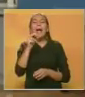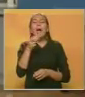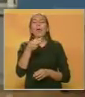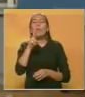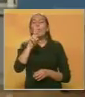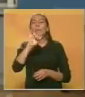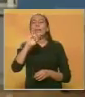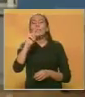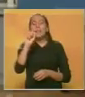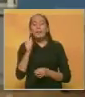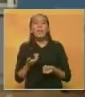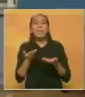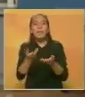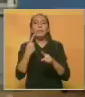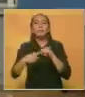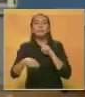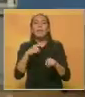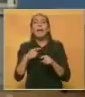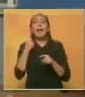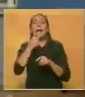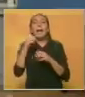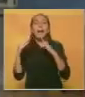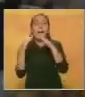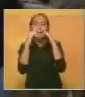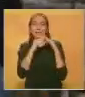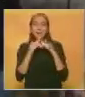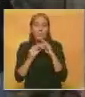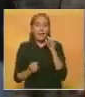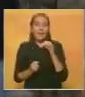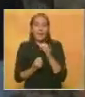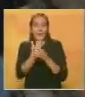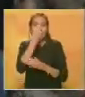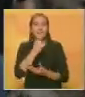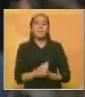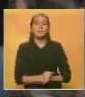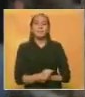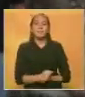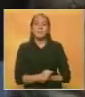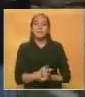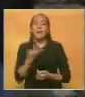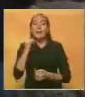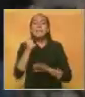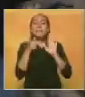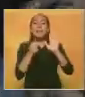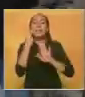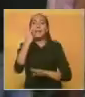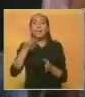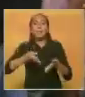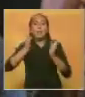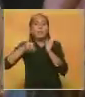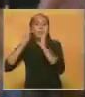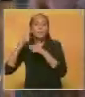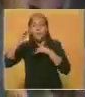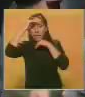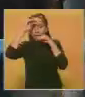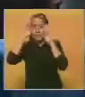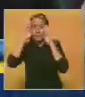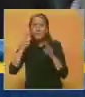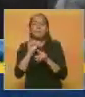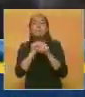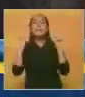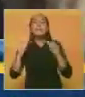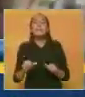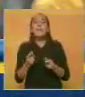insumos a los hogares para crecer. Durante la jornada, Ocariz agregó que 62 bloques del sector fueron atendidos con el sistema